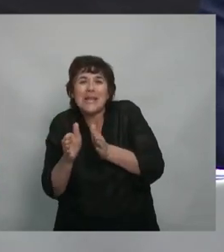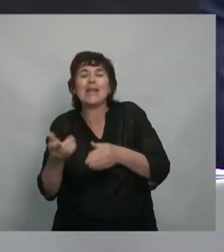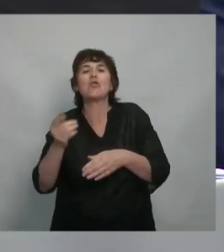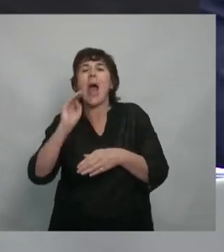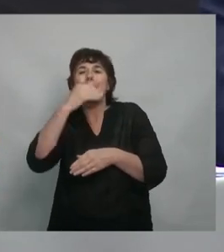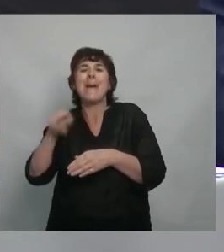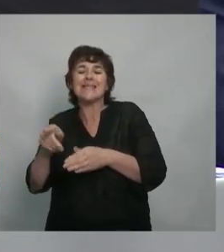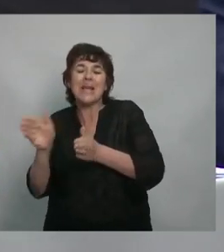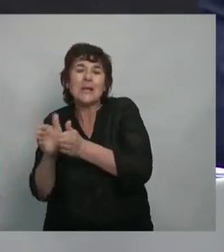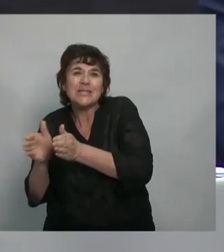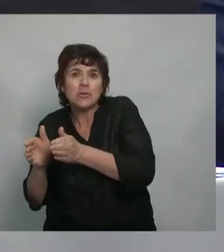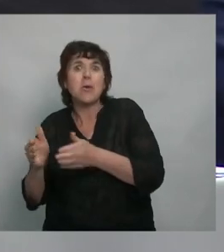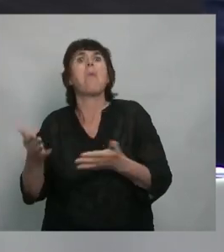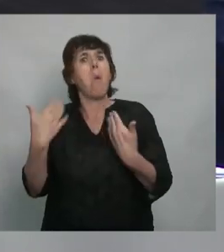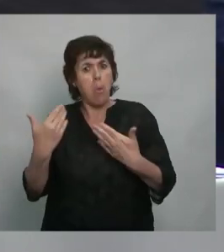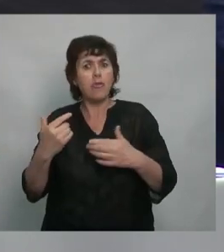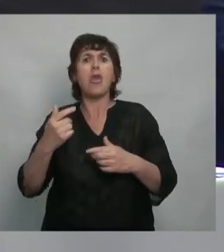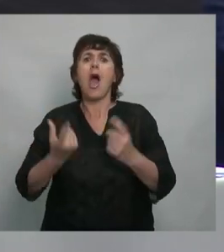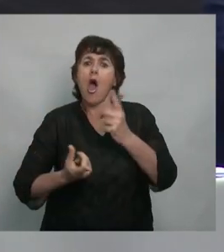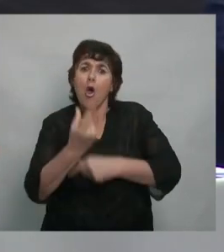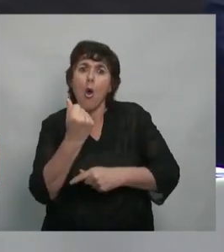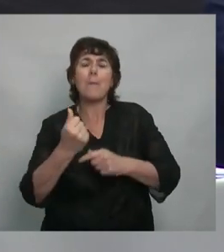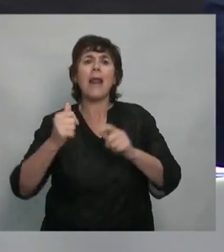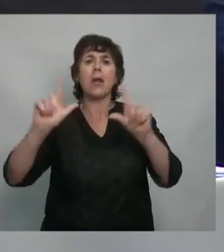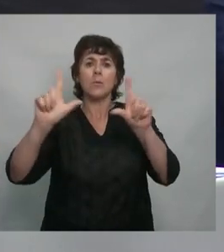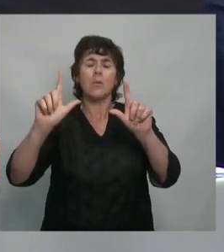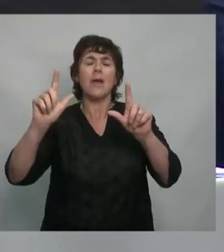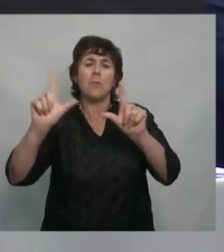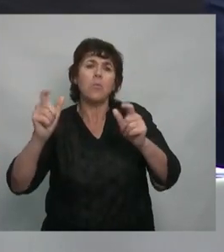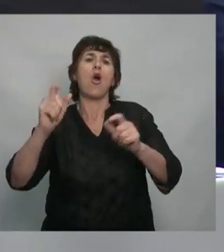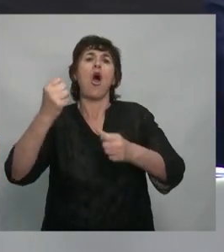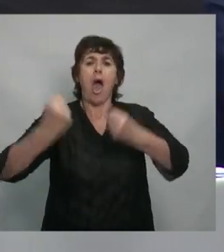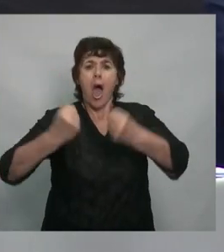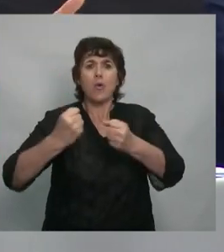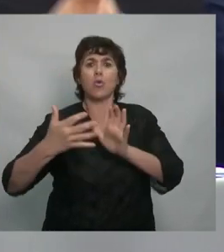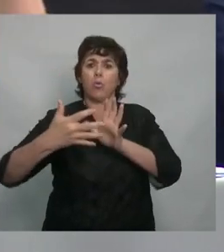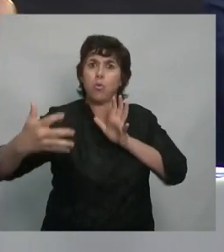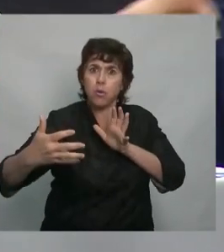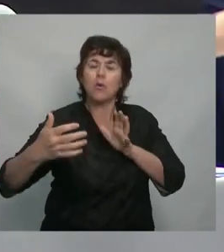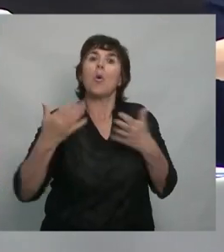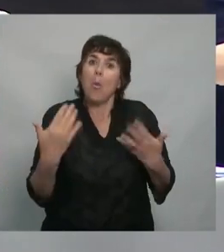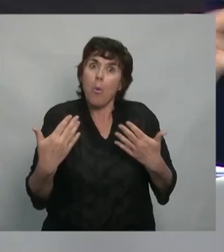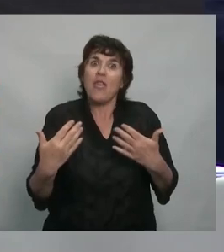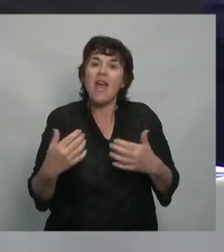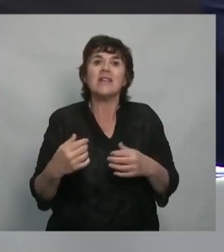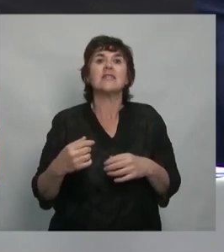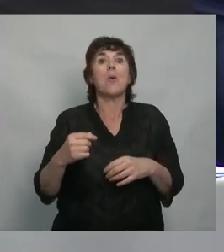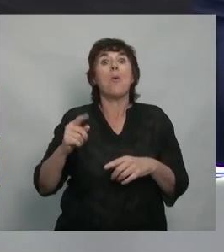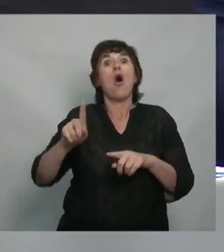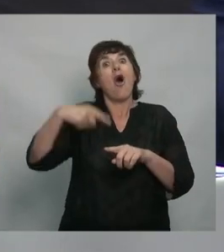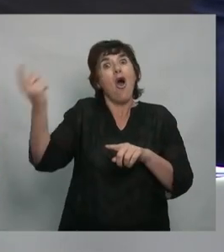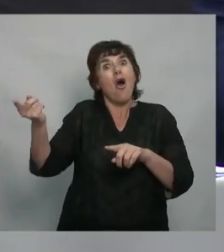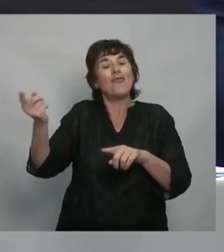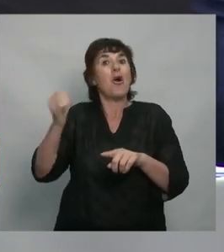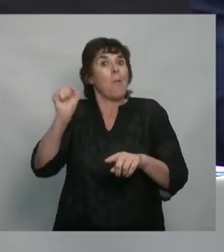cambiaban la partner, compraban la combi o una transfer o un auto? Eso lo compraban ustedes, porque antes hubo otros de la guache que